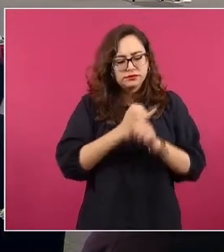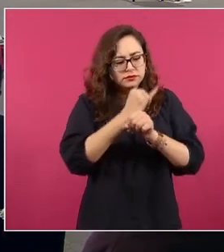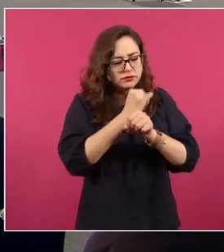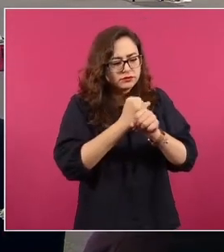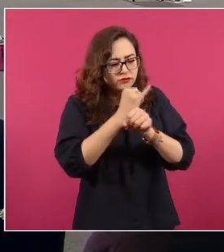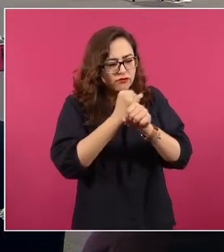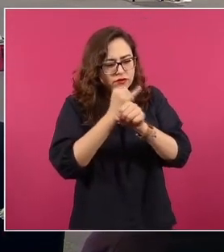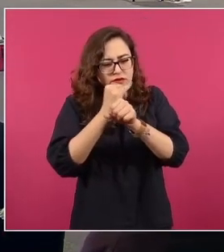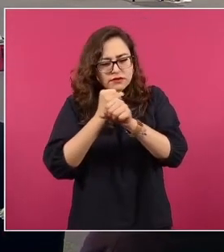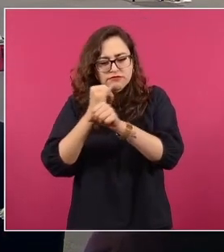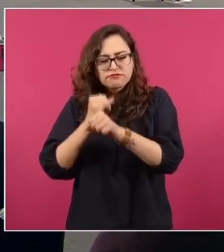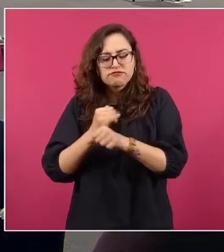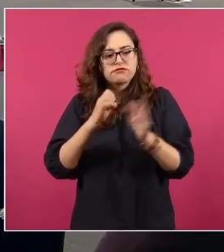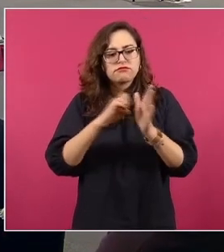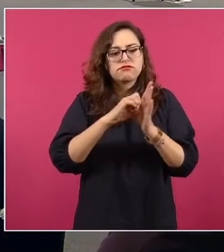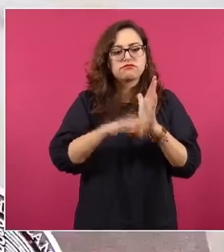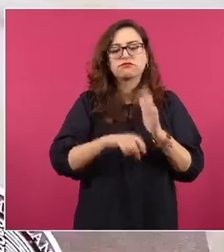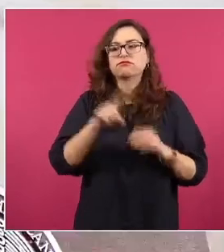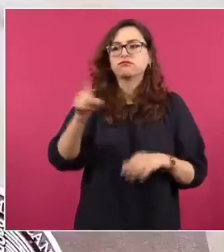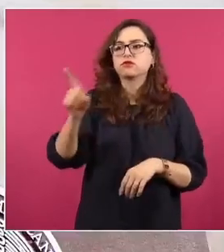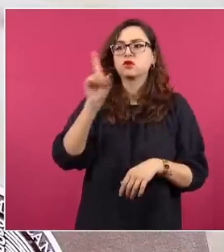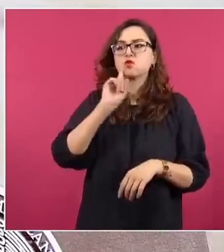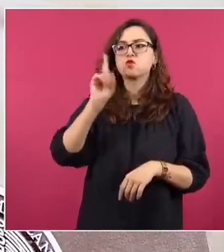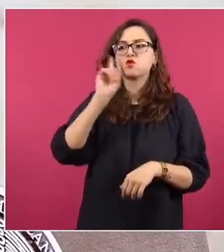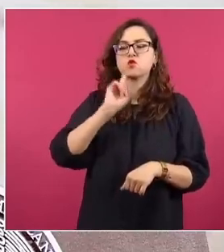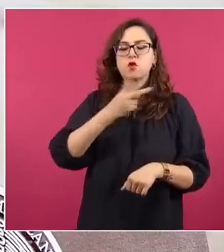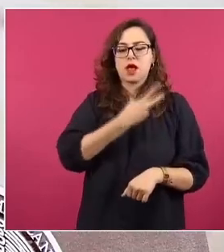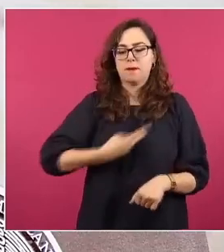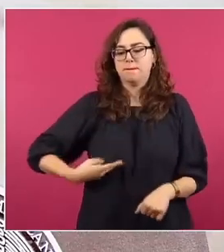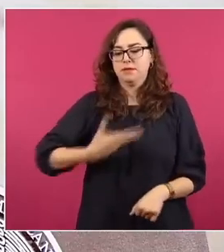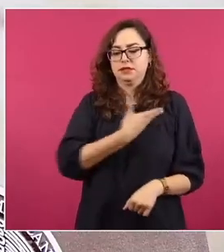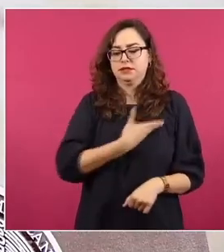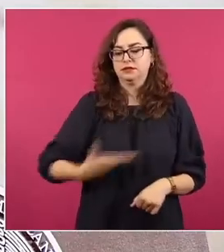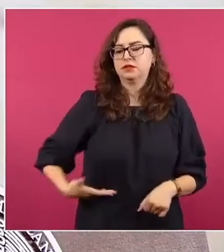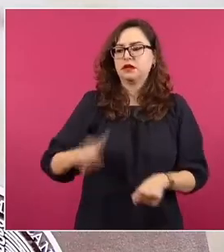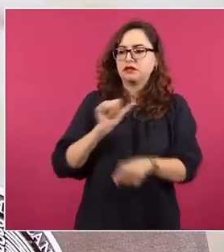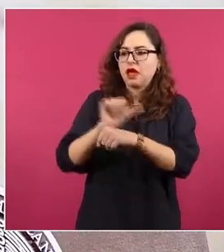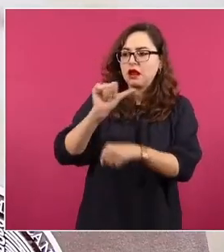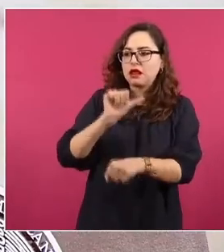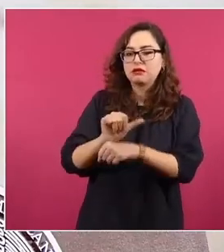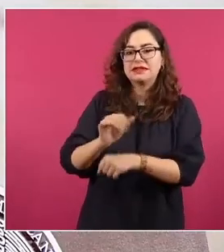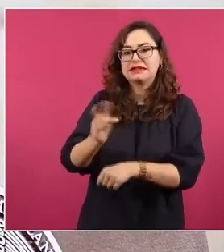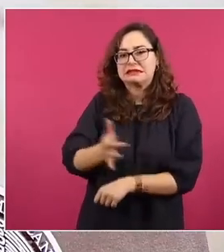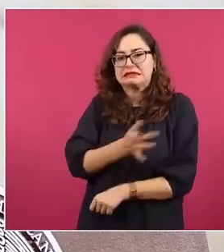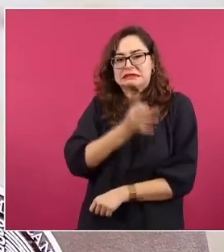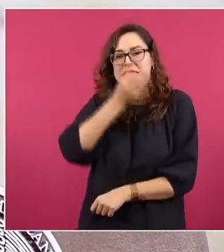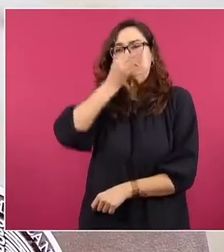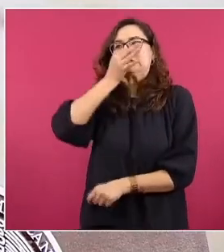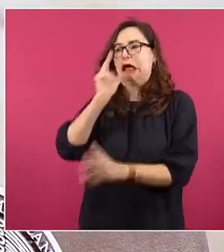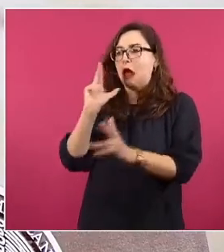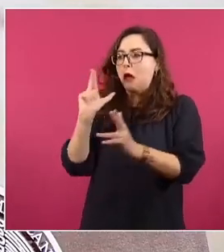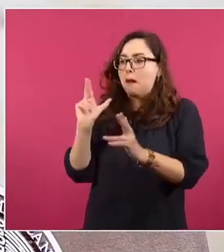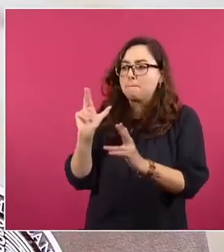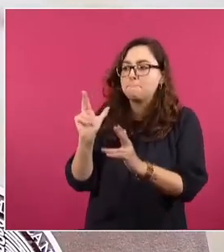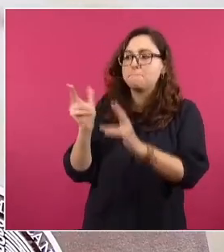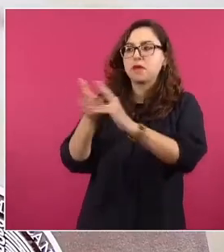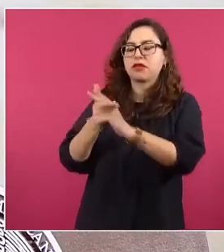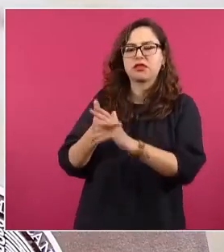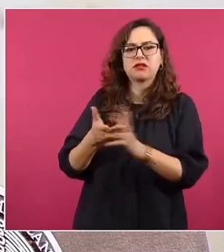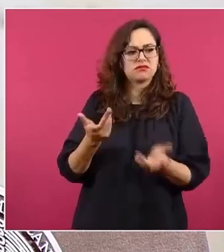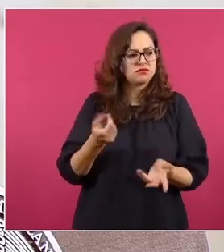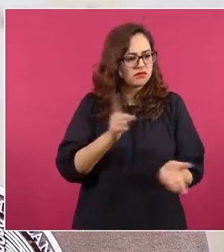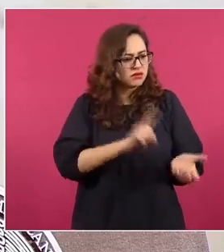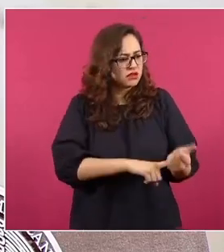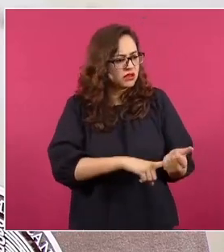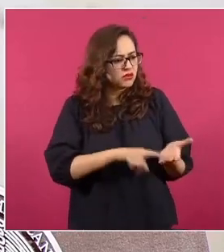el atentado que sufrió la vicepresidenta de Argentina, Cristina Fernández de Kirchner, el jueves 1 de septiembre, afuera de su domicilio.